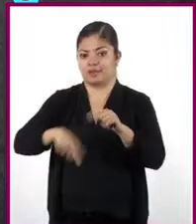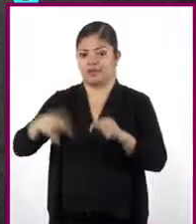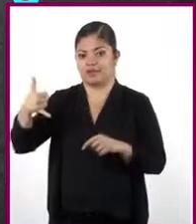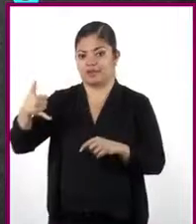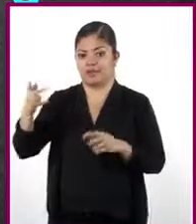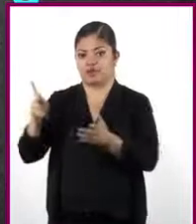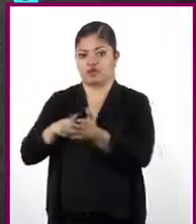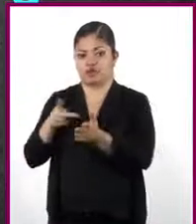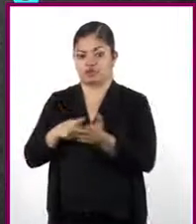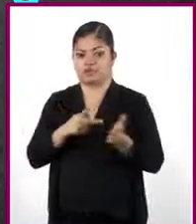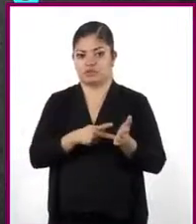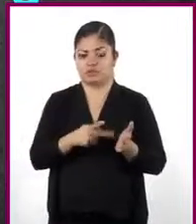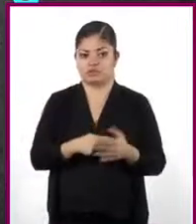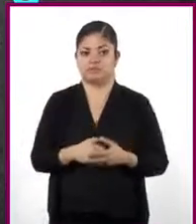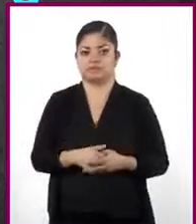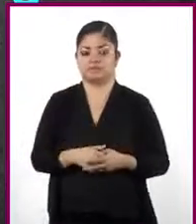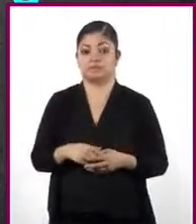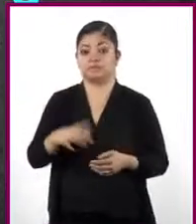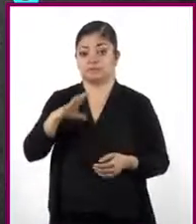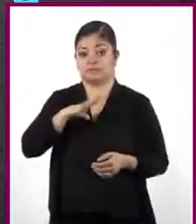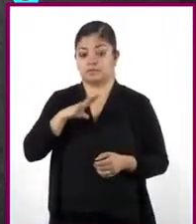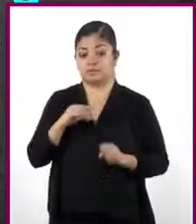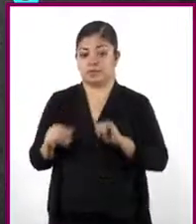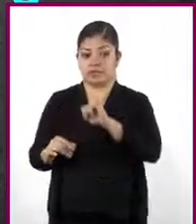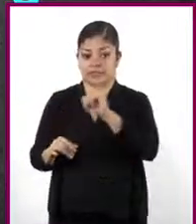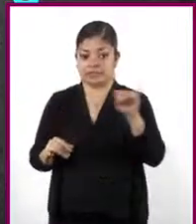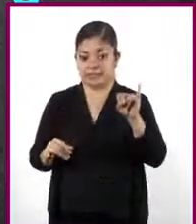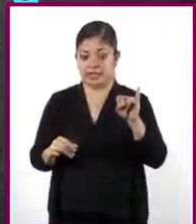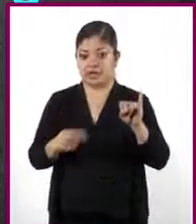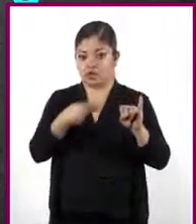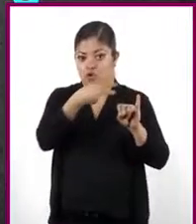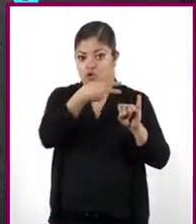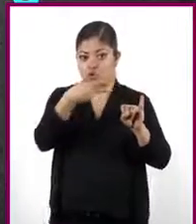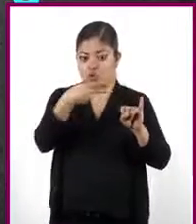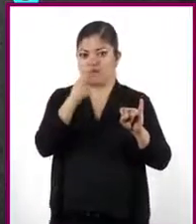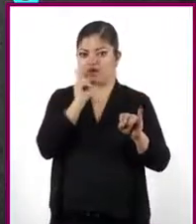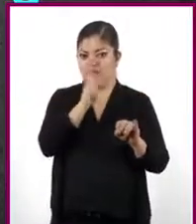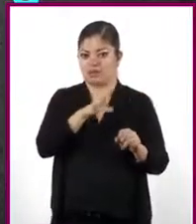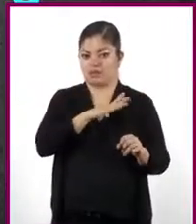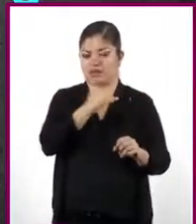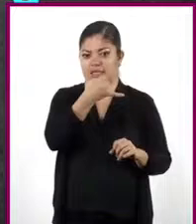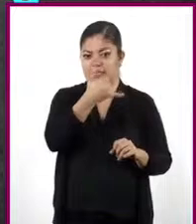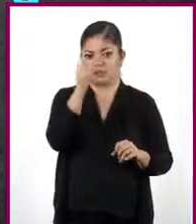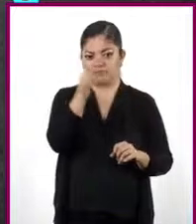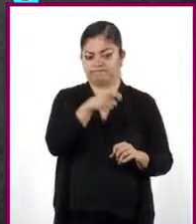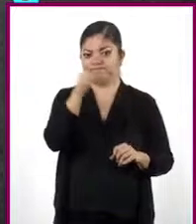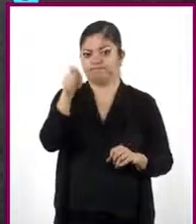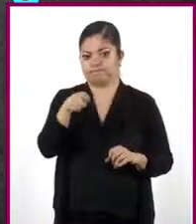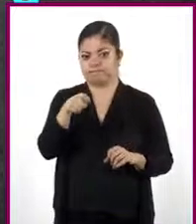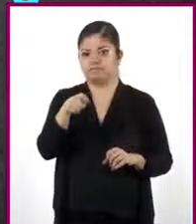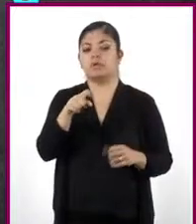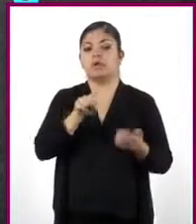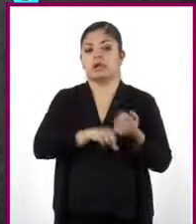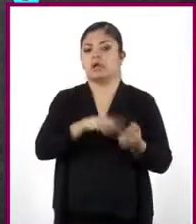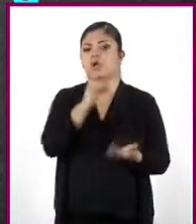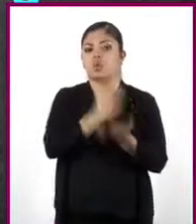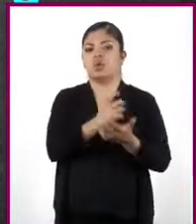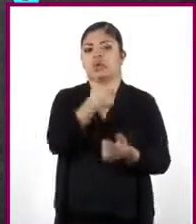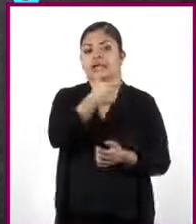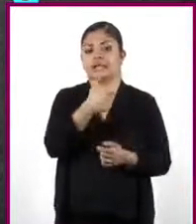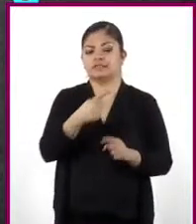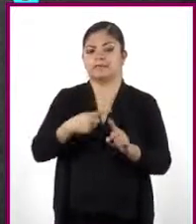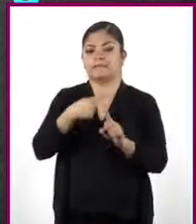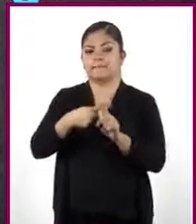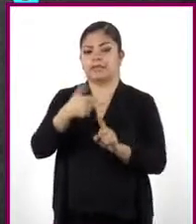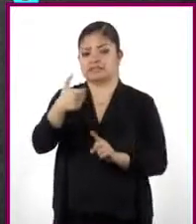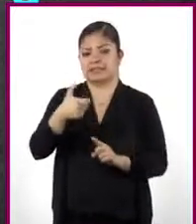Y. Observa que del lado izquierdo del signo igual se anulan las Y. Así únicamente nos queda X más